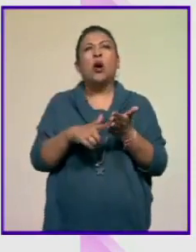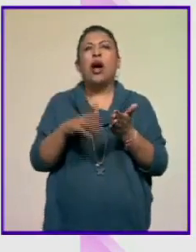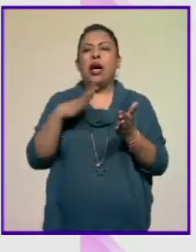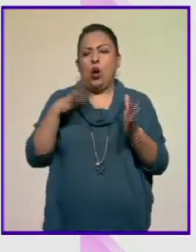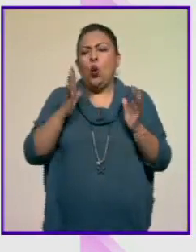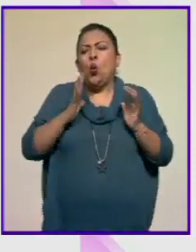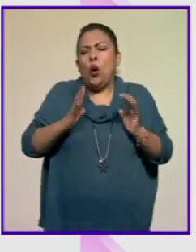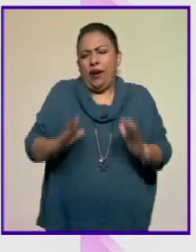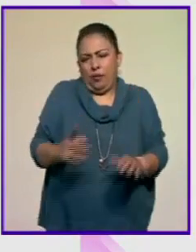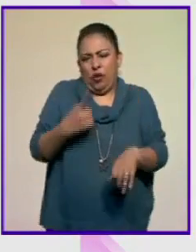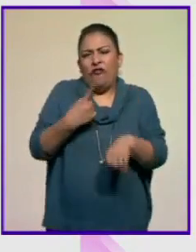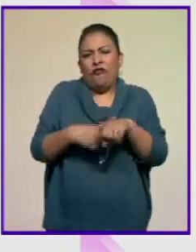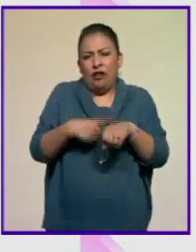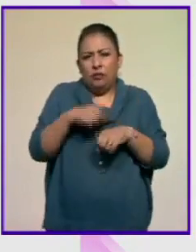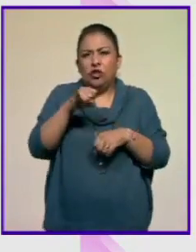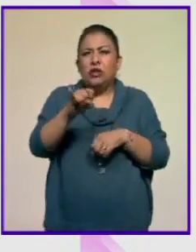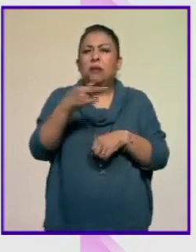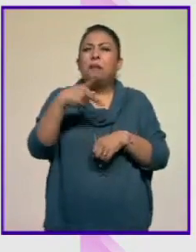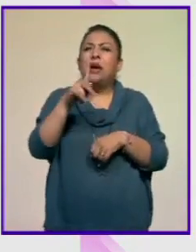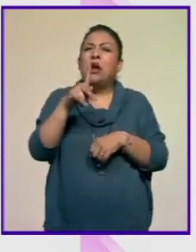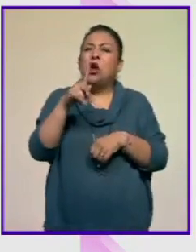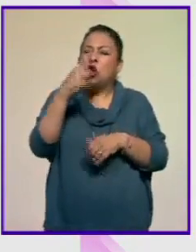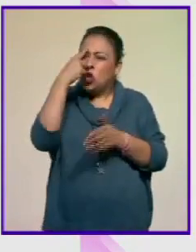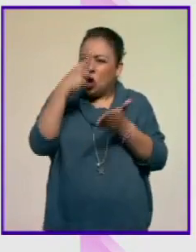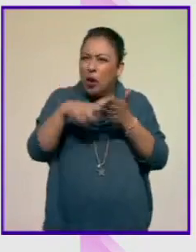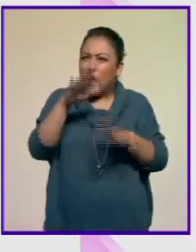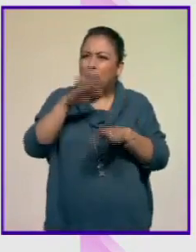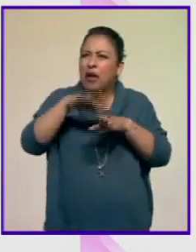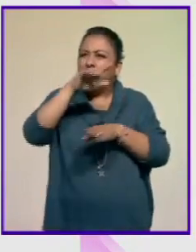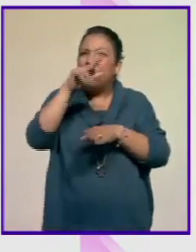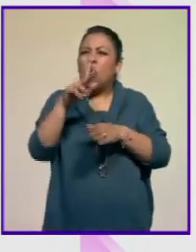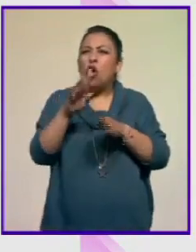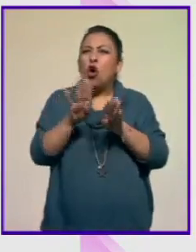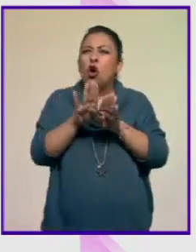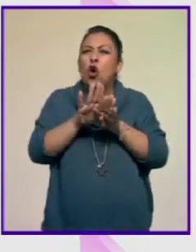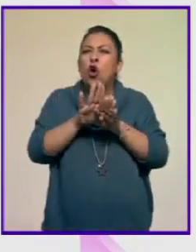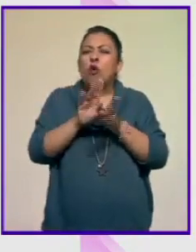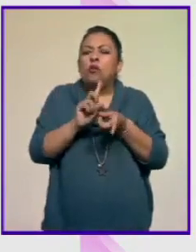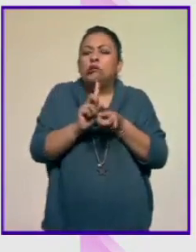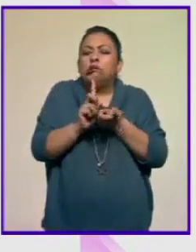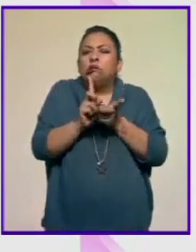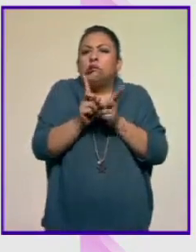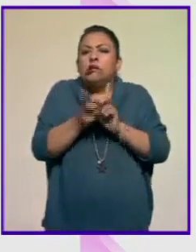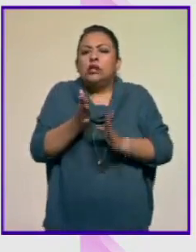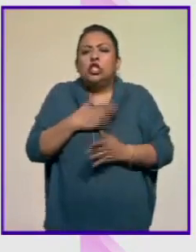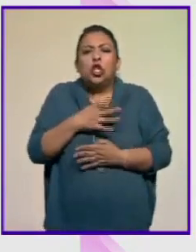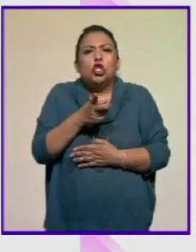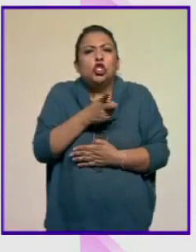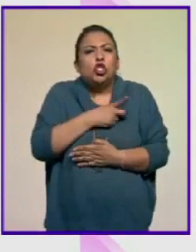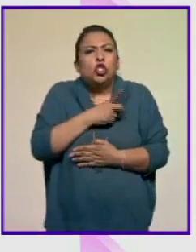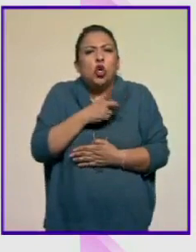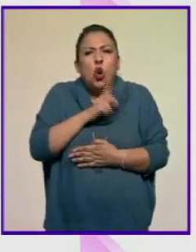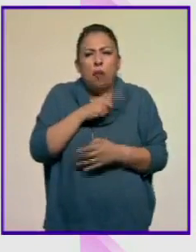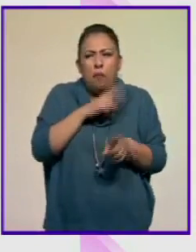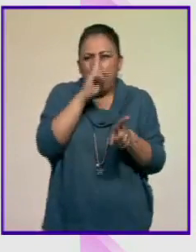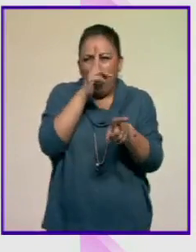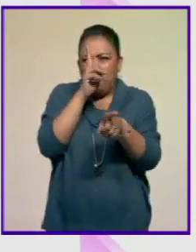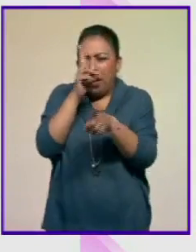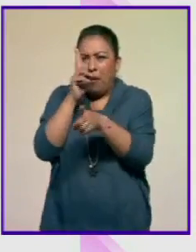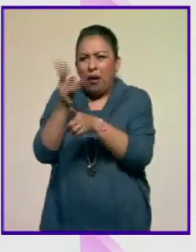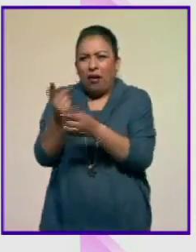fisiológica, pero yo creo que mucho de una depresión de esa soledad que tuvo que vivir a raíz de esa prohibición.